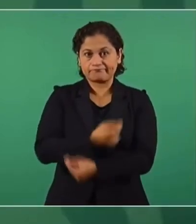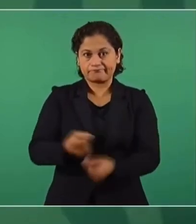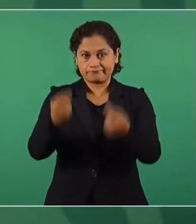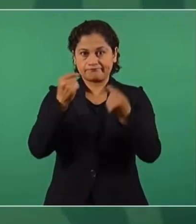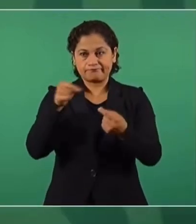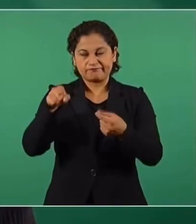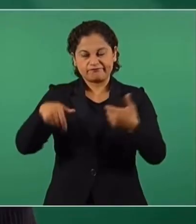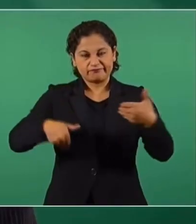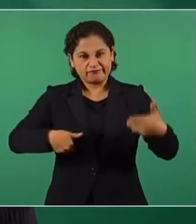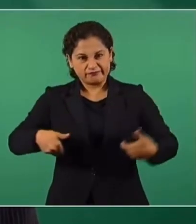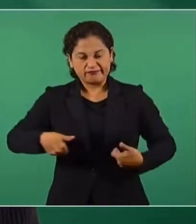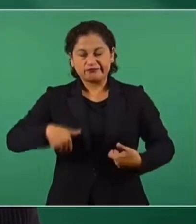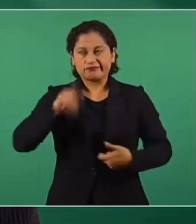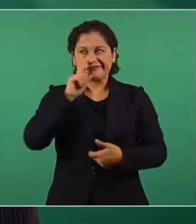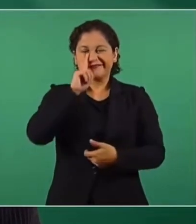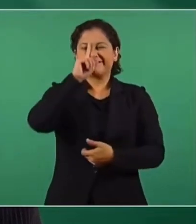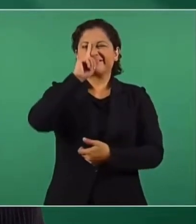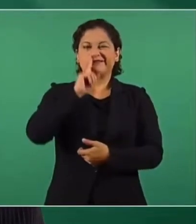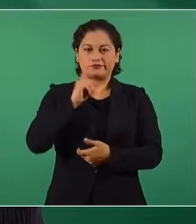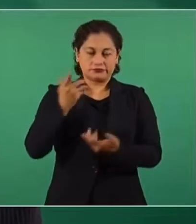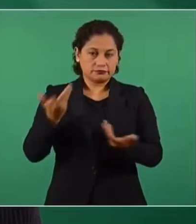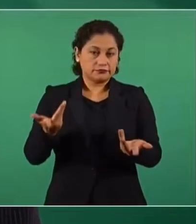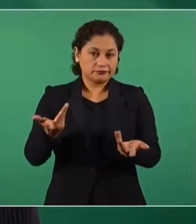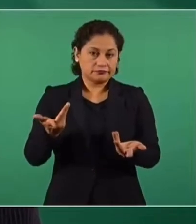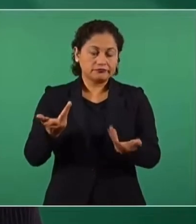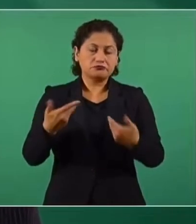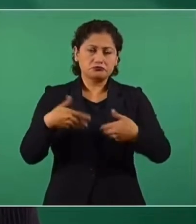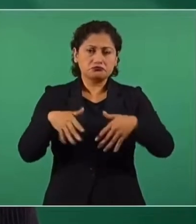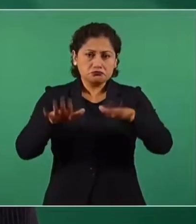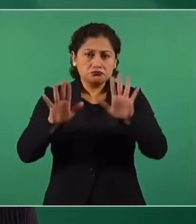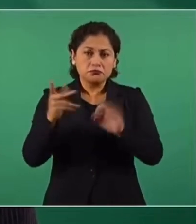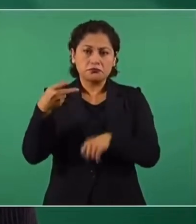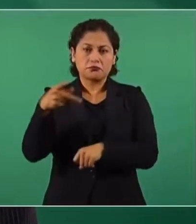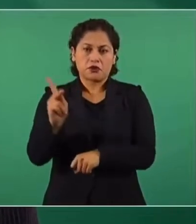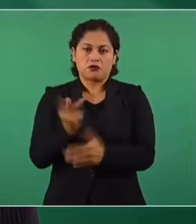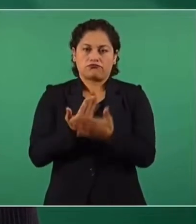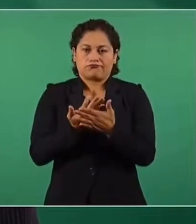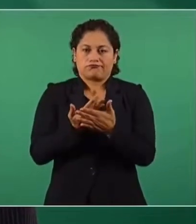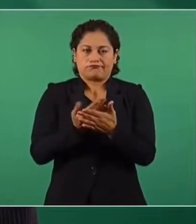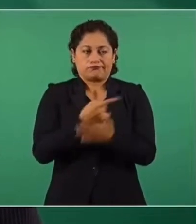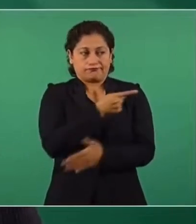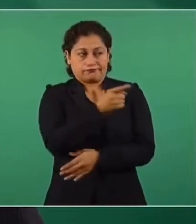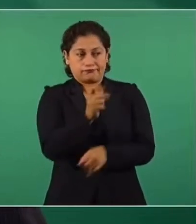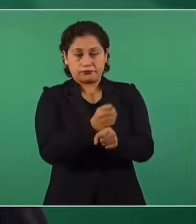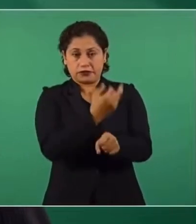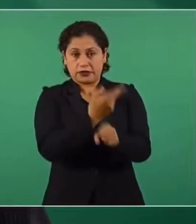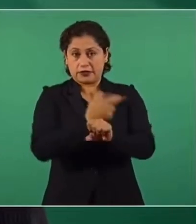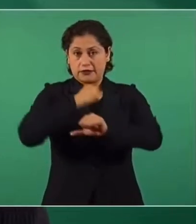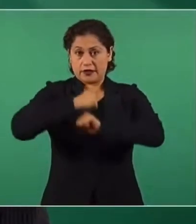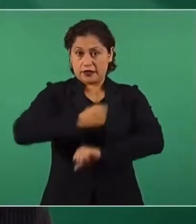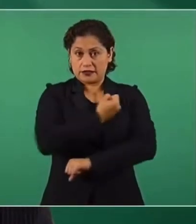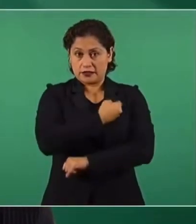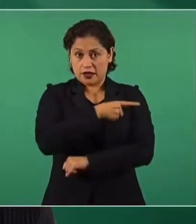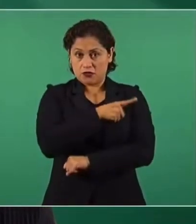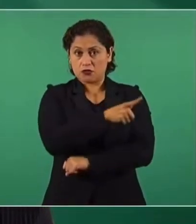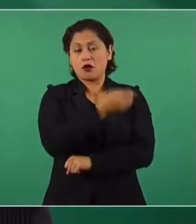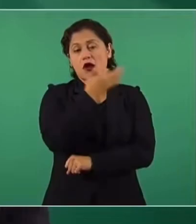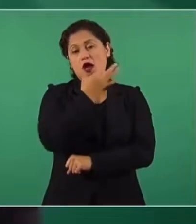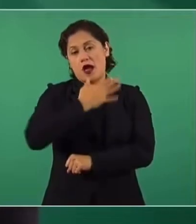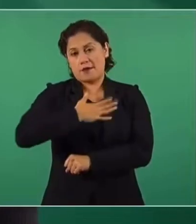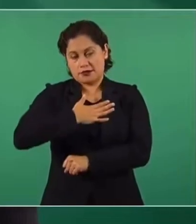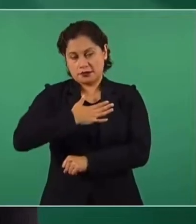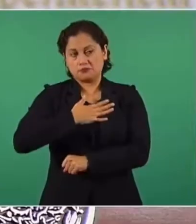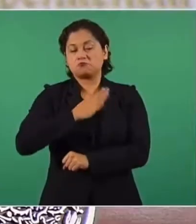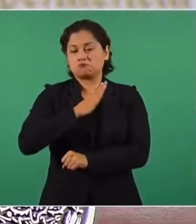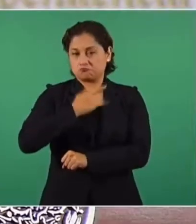molestia que puede provocar esta prueba, pero estamos sujetos a lo que comente la secretaría, a recomendación que haga.